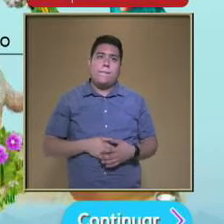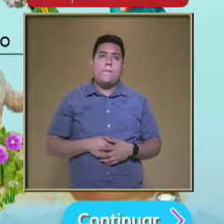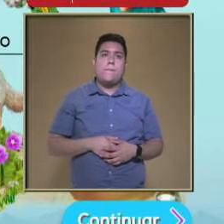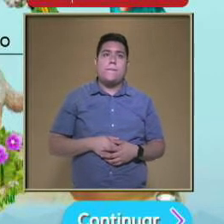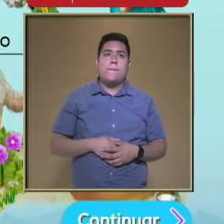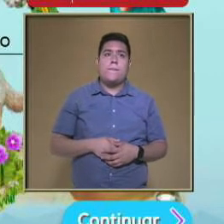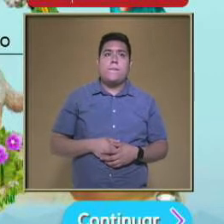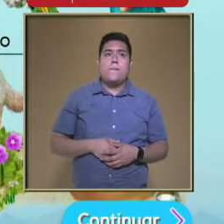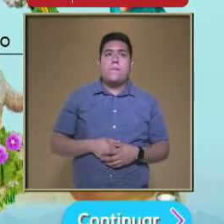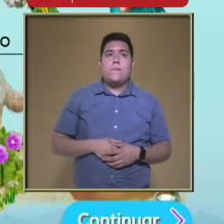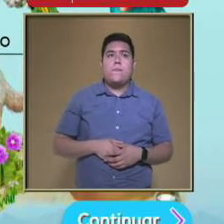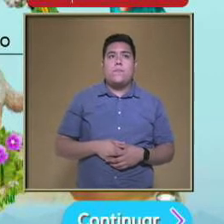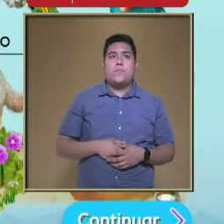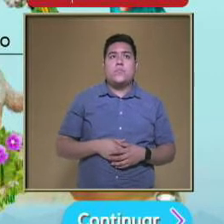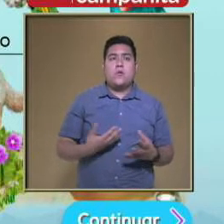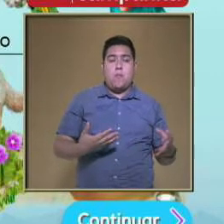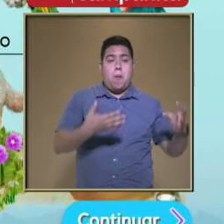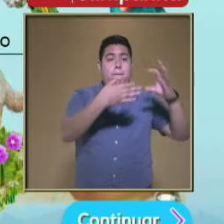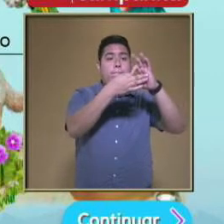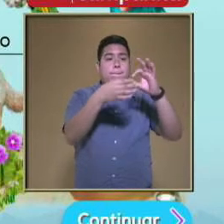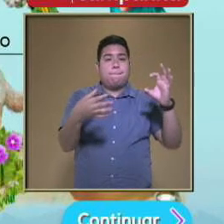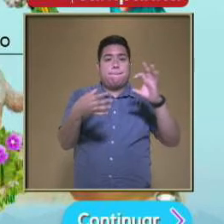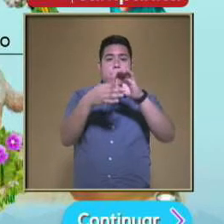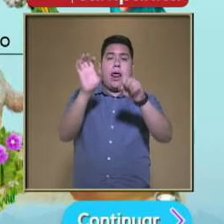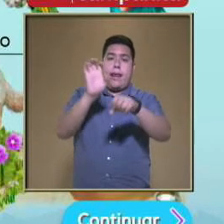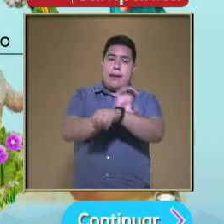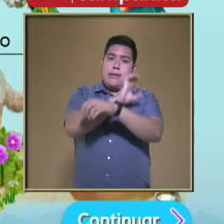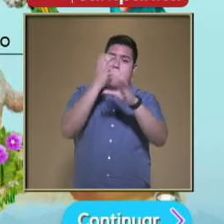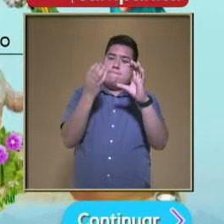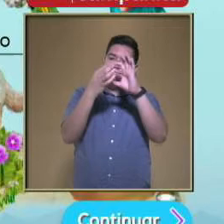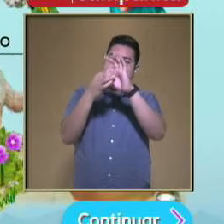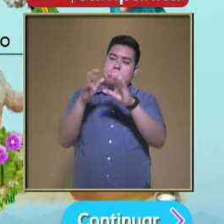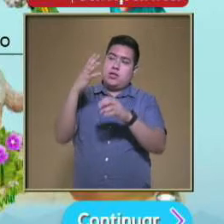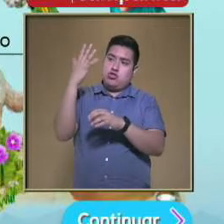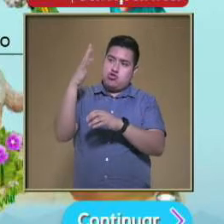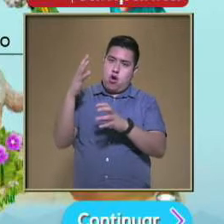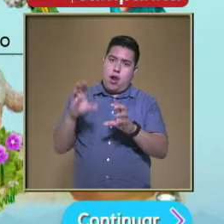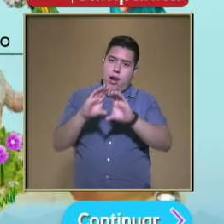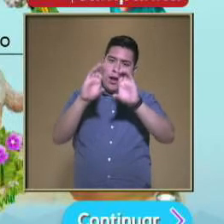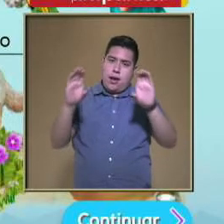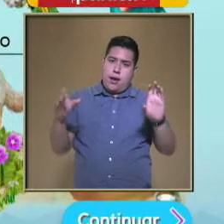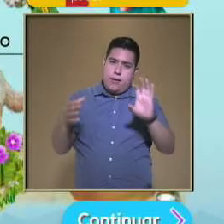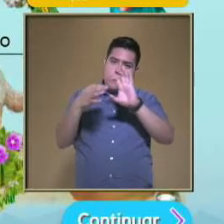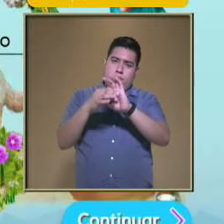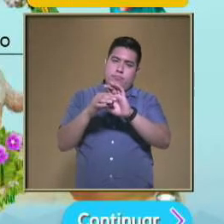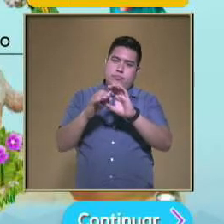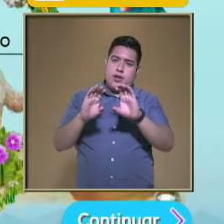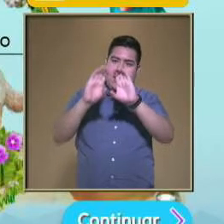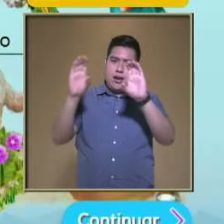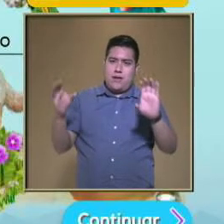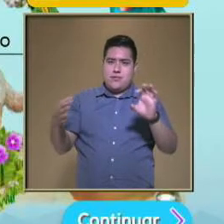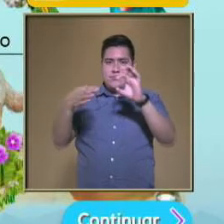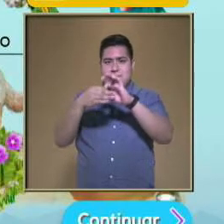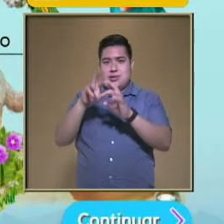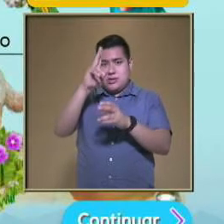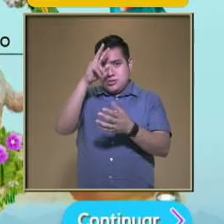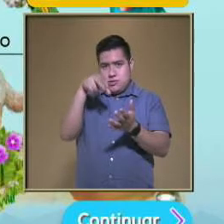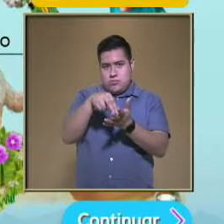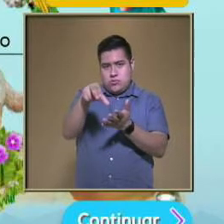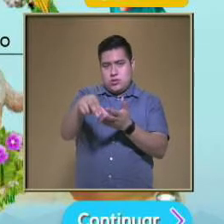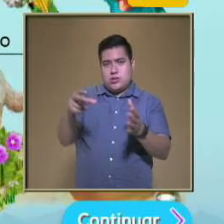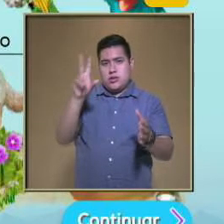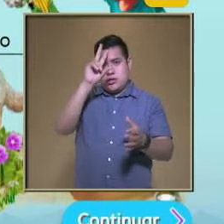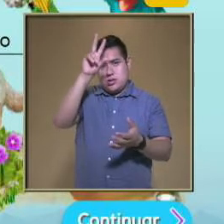Cómo sigue fluyendo La energía Del sol a la calabaza De la calabaza al chapulín Del chapulín al guajolote